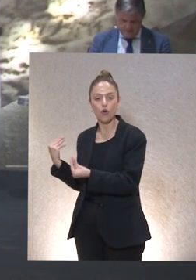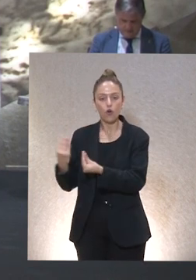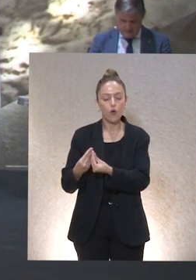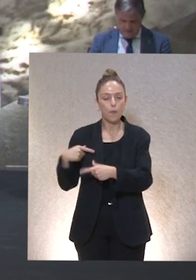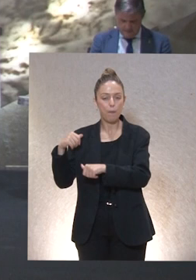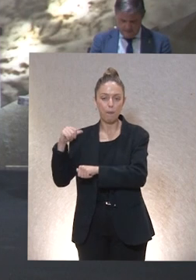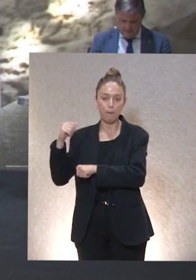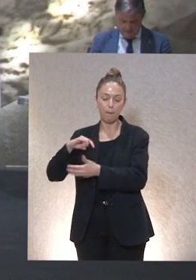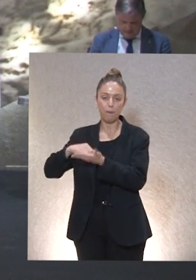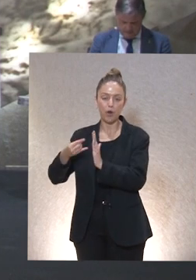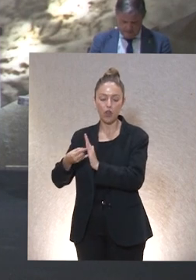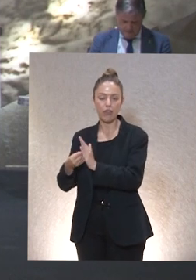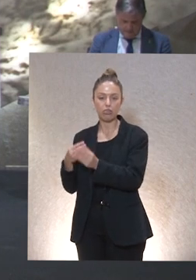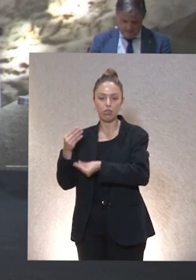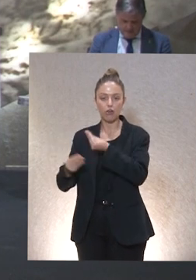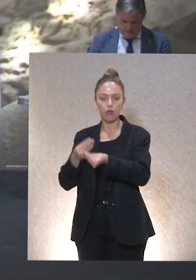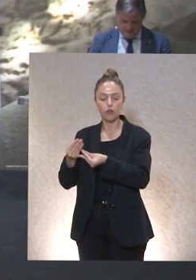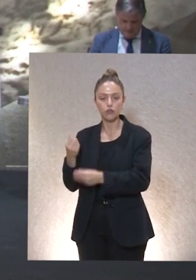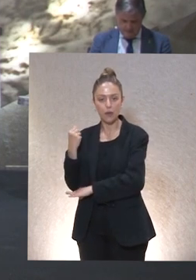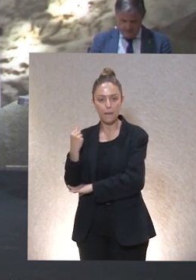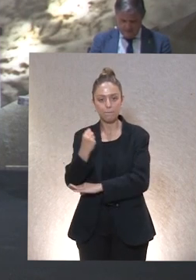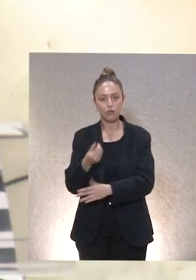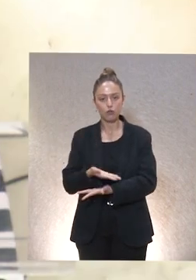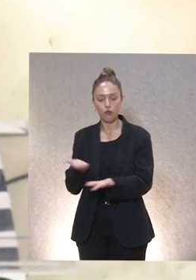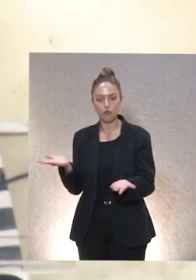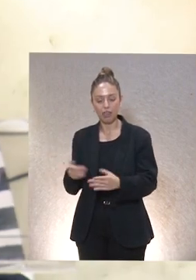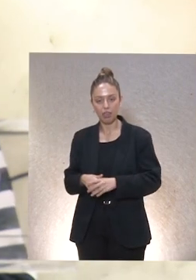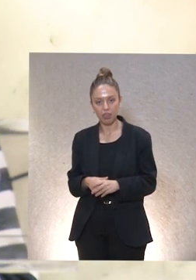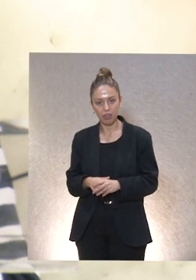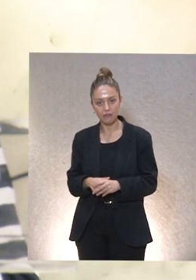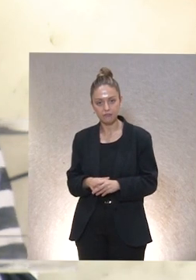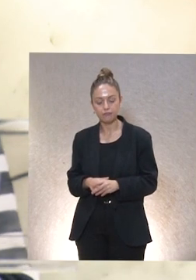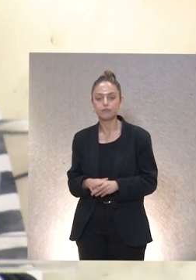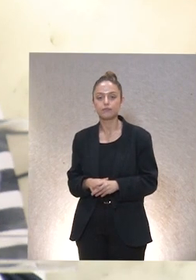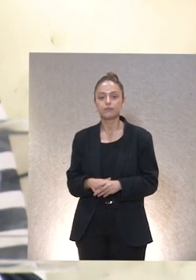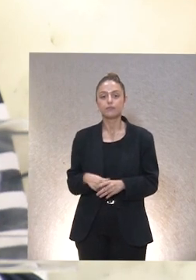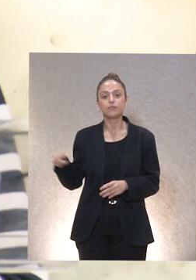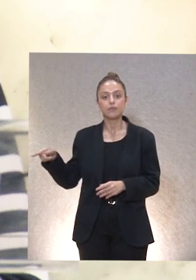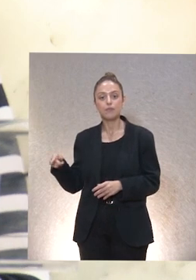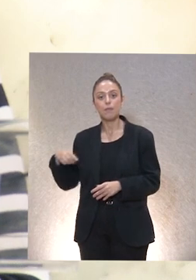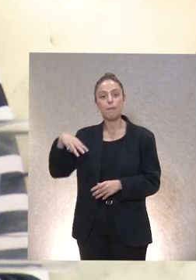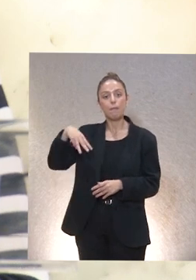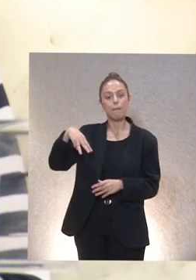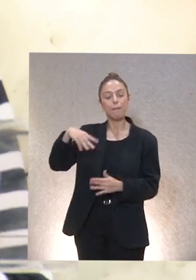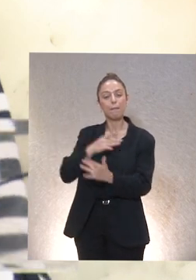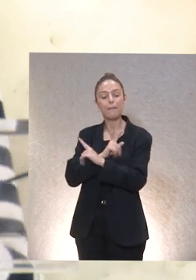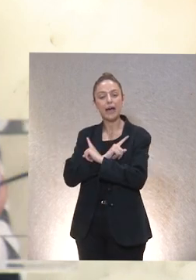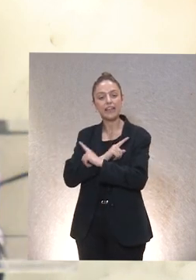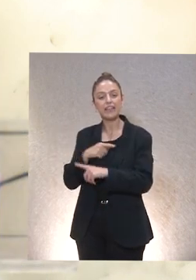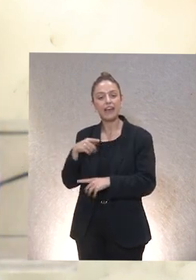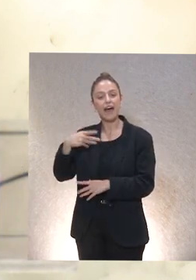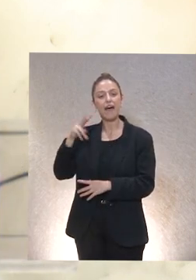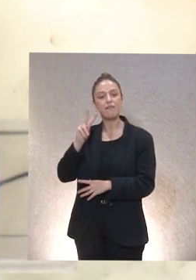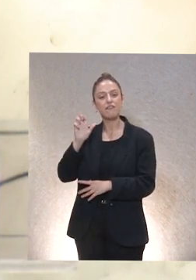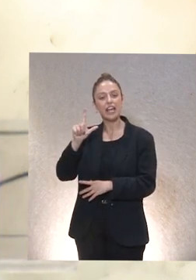proyectos que venimos desarrollando con su apoyo y confianza cedo pues la palabra a María Velasco Muñiz concejala de derechos